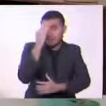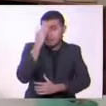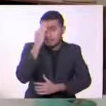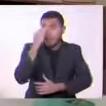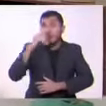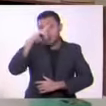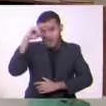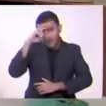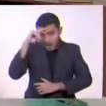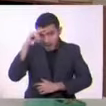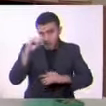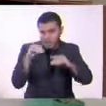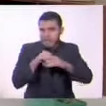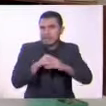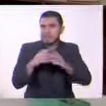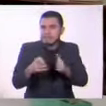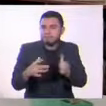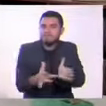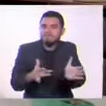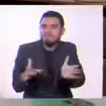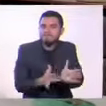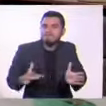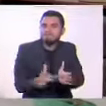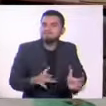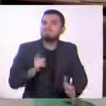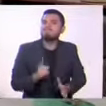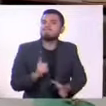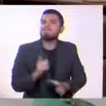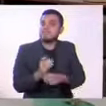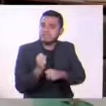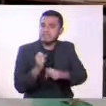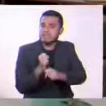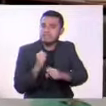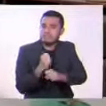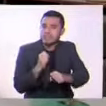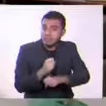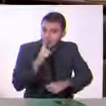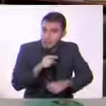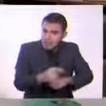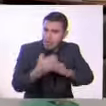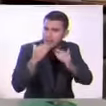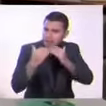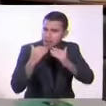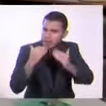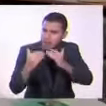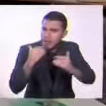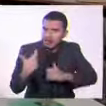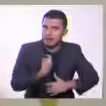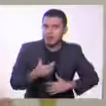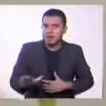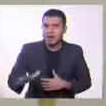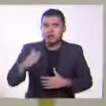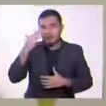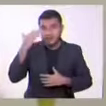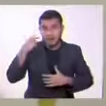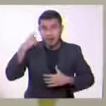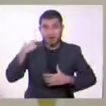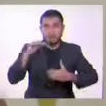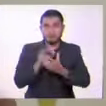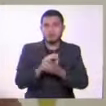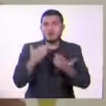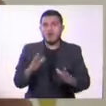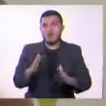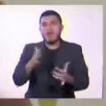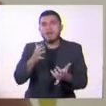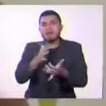del banco pretende chantajearla diciéndole que le dirá todo a su esposo. Cuando su esposo por